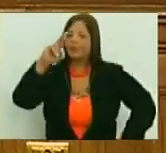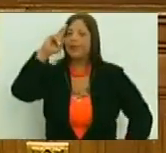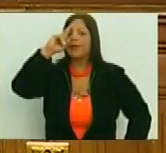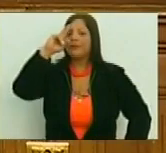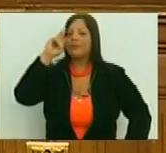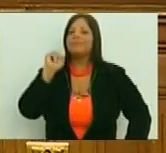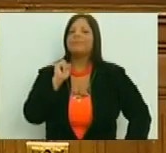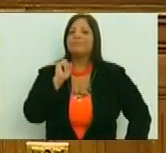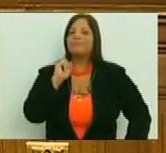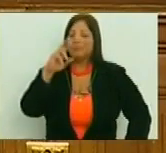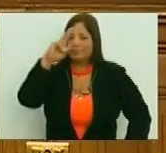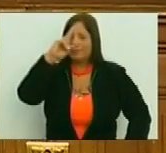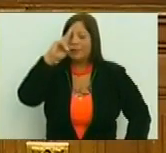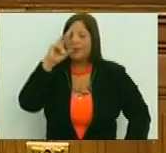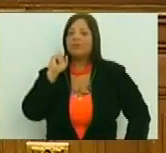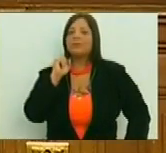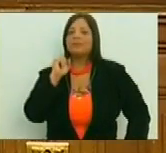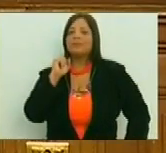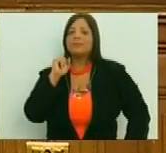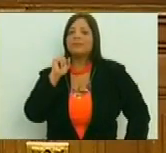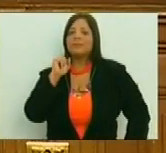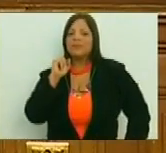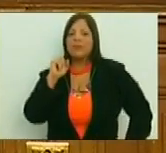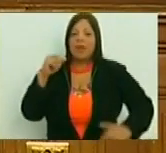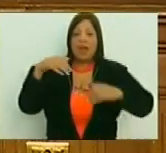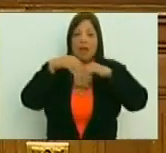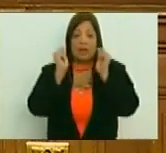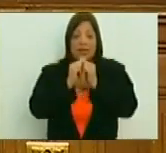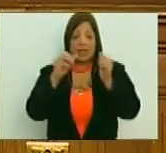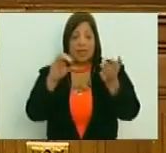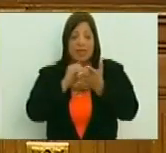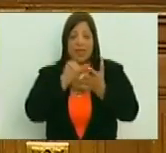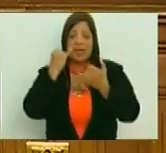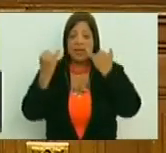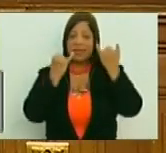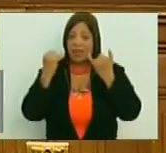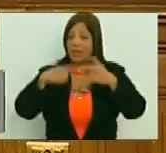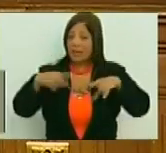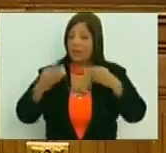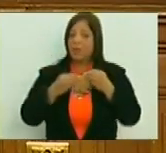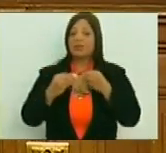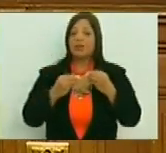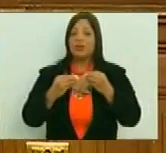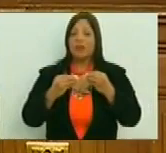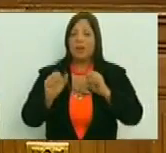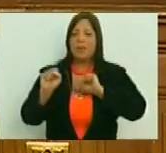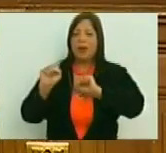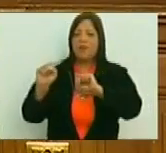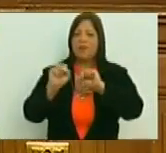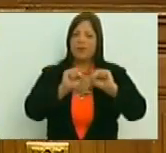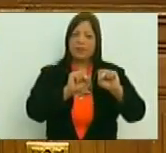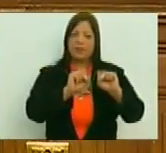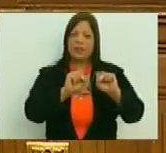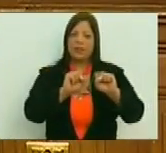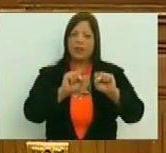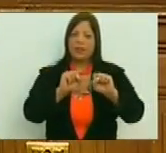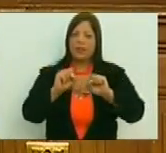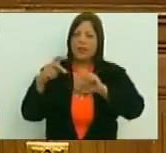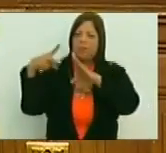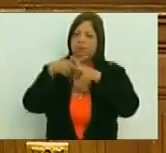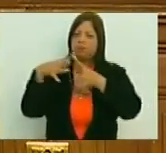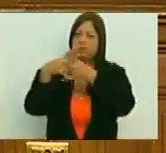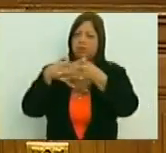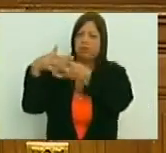por supuesto que sí. La batalla de ideas que estamos generando ahorita para enfrentar al imperialismo